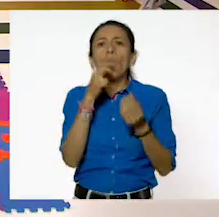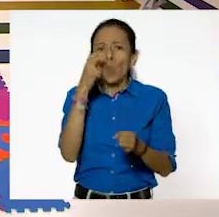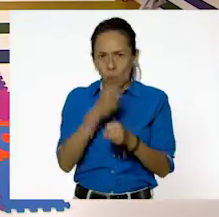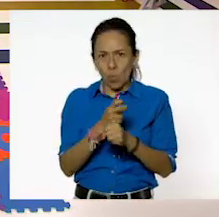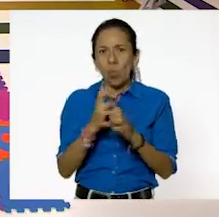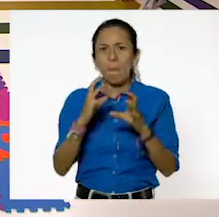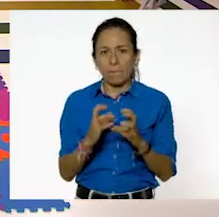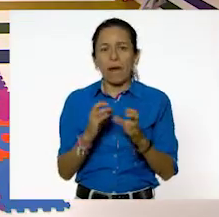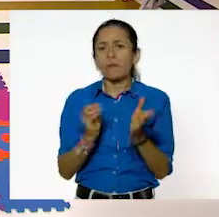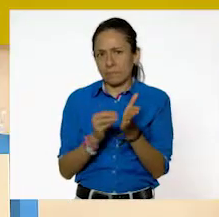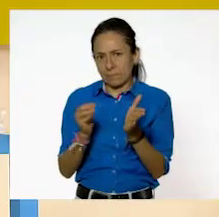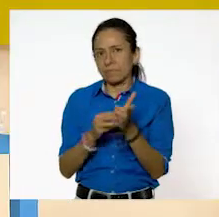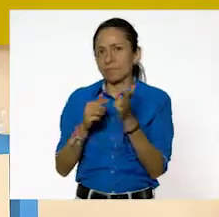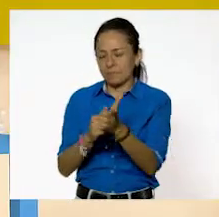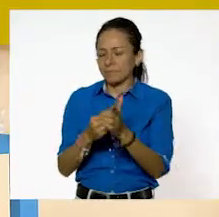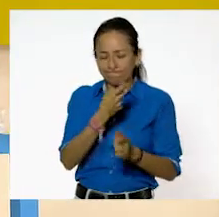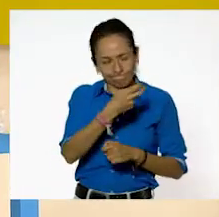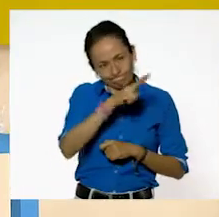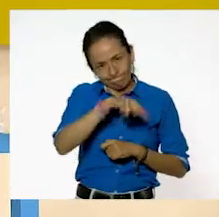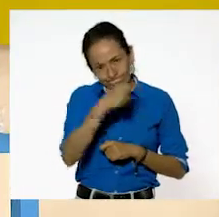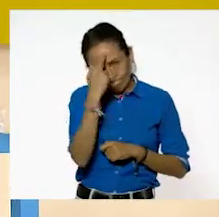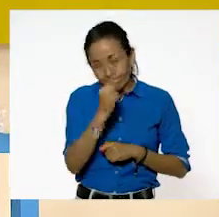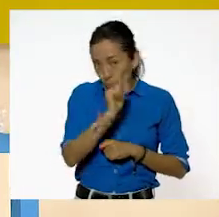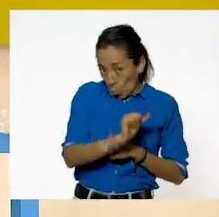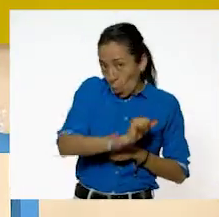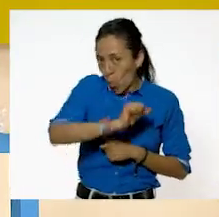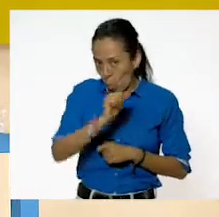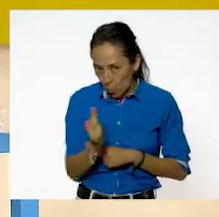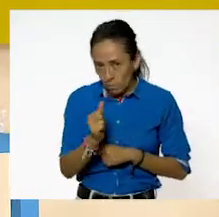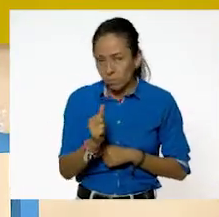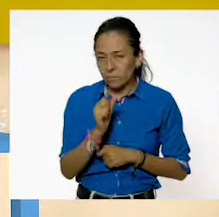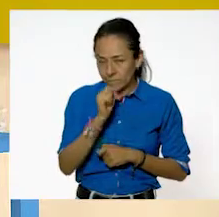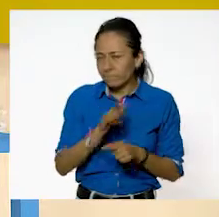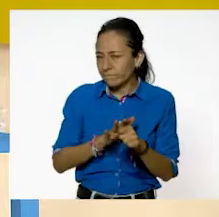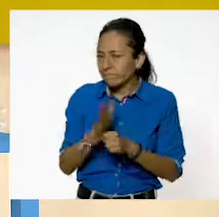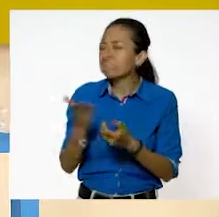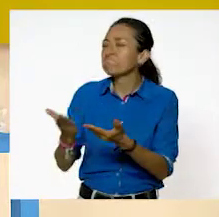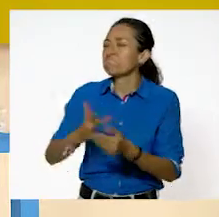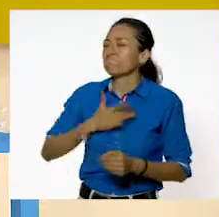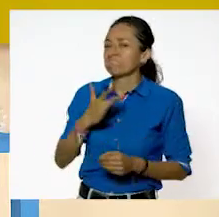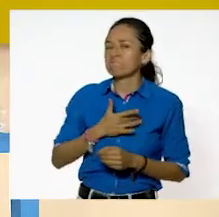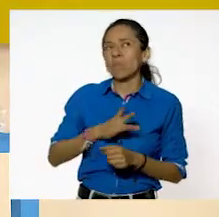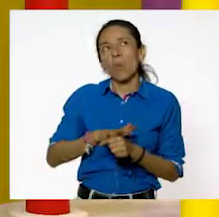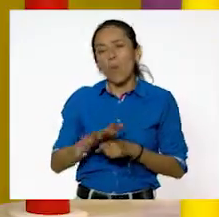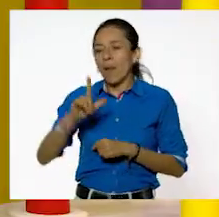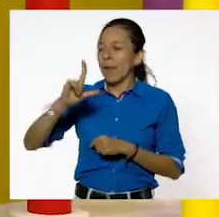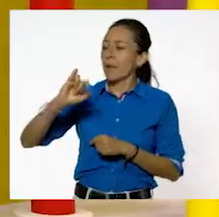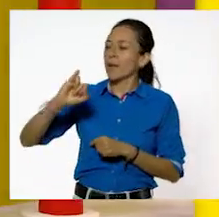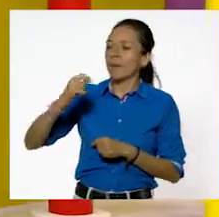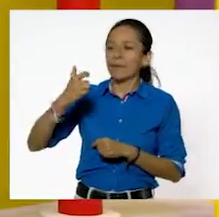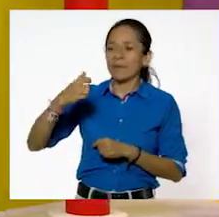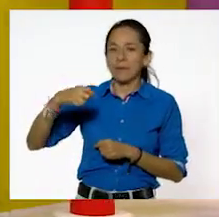vamos a hablar de otro de ellos. ¿Qué te parece si platicamos acerca de los líquidos? De los líquidos, a ver. ¿Recuerdas alguna